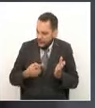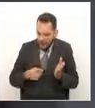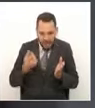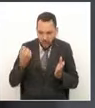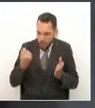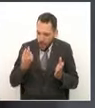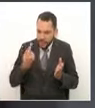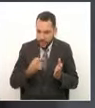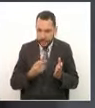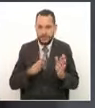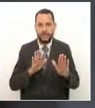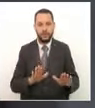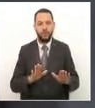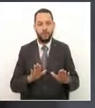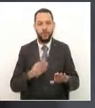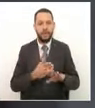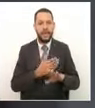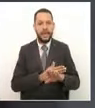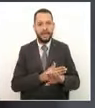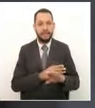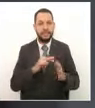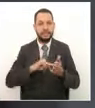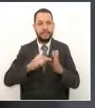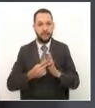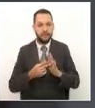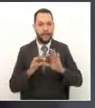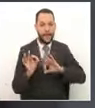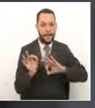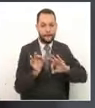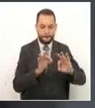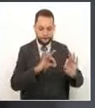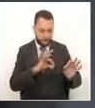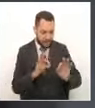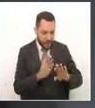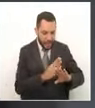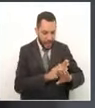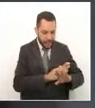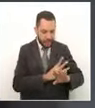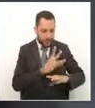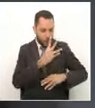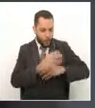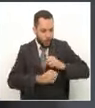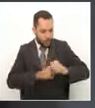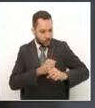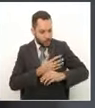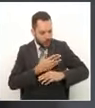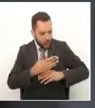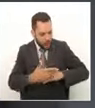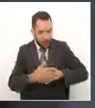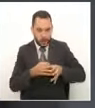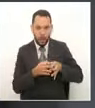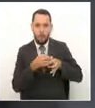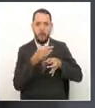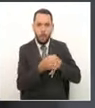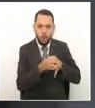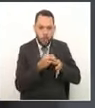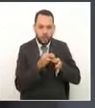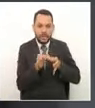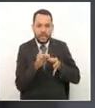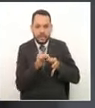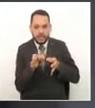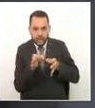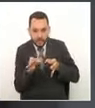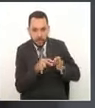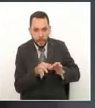instrumento de planeación de orden territorial, que aplica para los departamentos, los municipios, y como decía